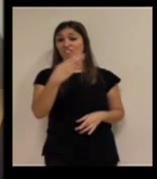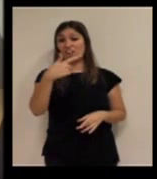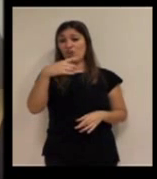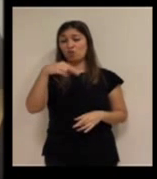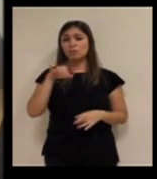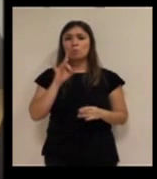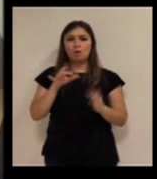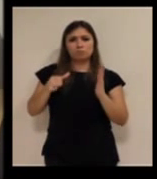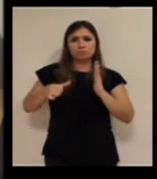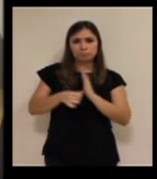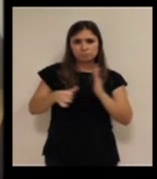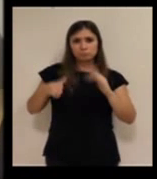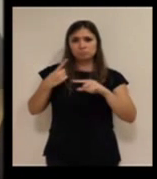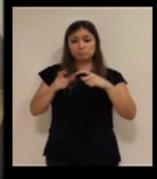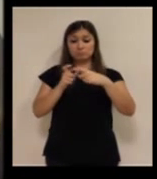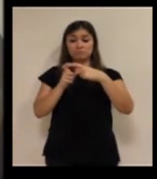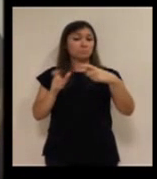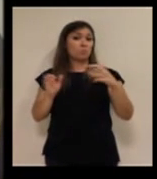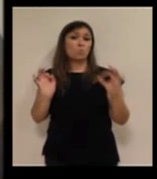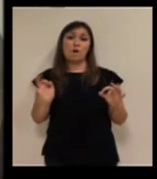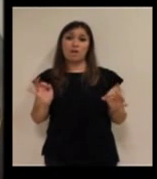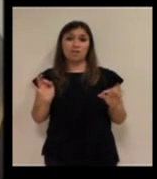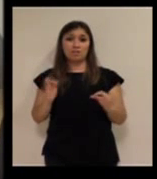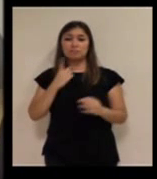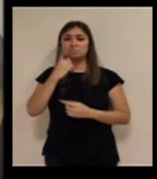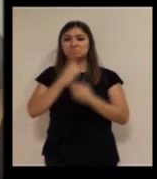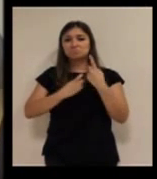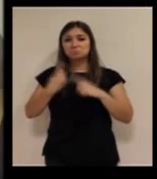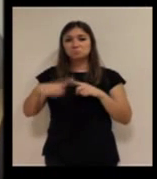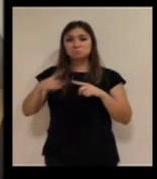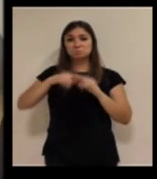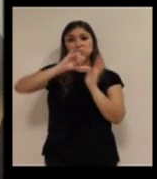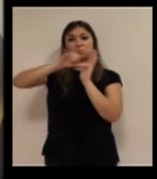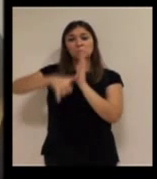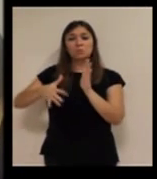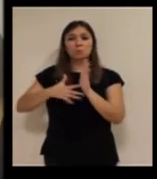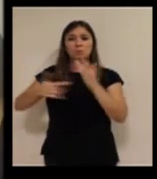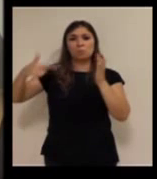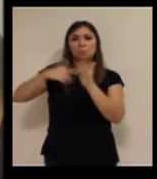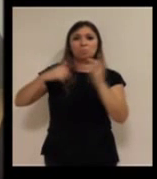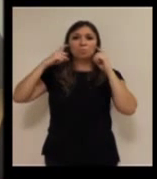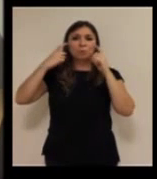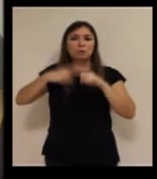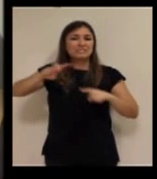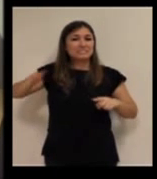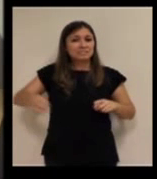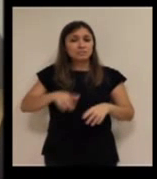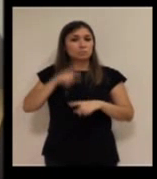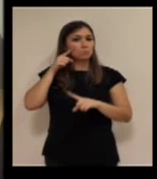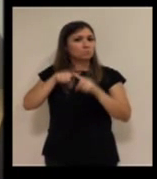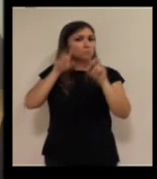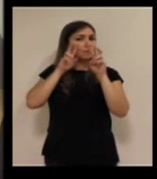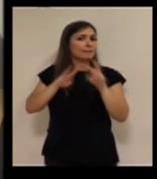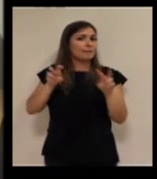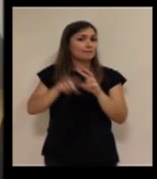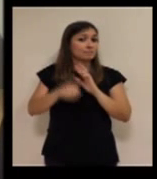pulsador por supuesto, todo igual. Y capacidades con sus periféricos alrededor para no perder la prestación esta del análisis del